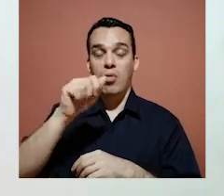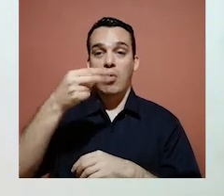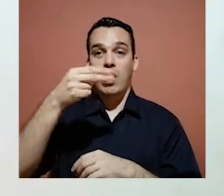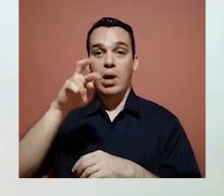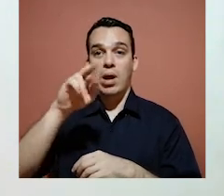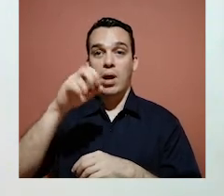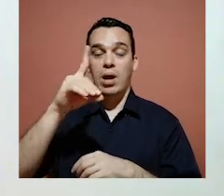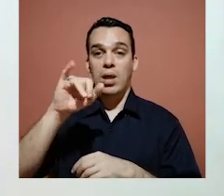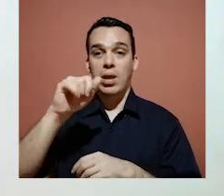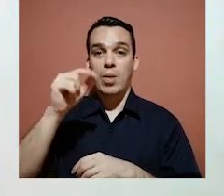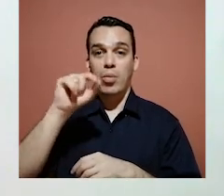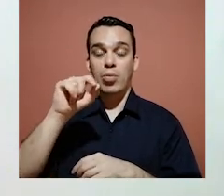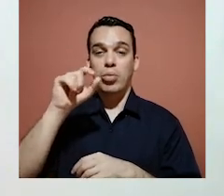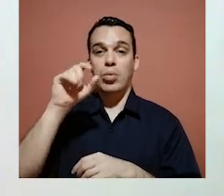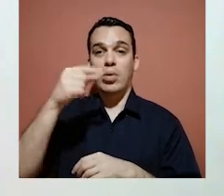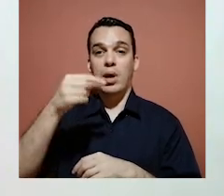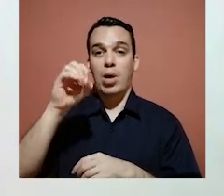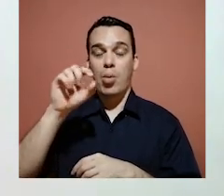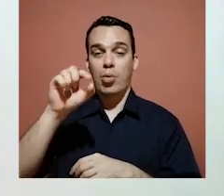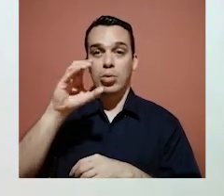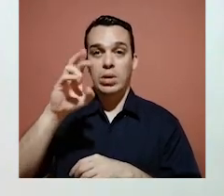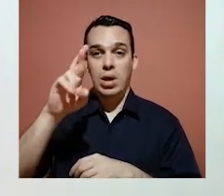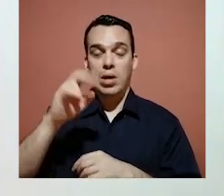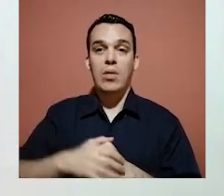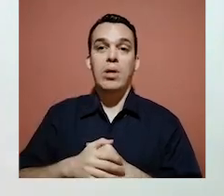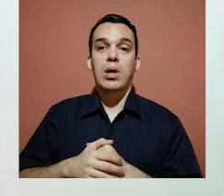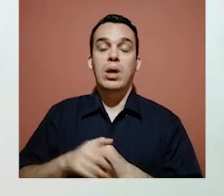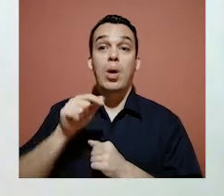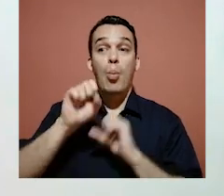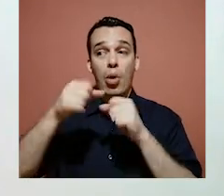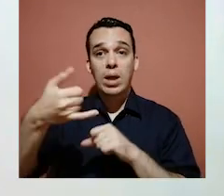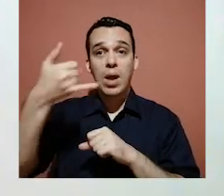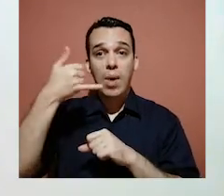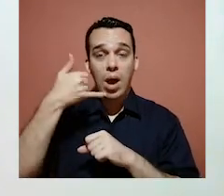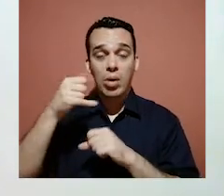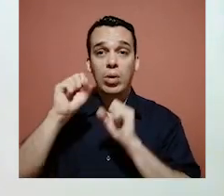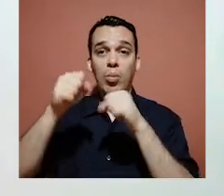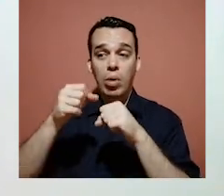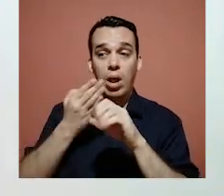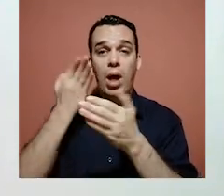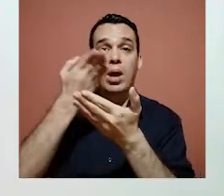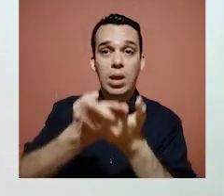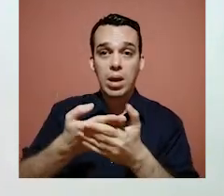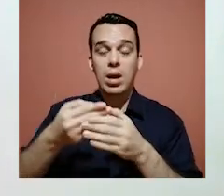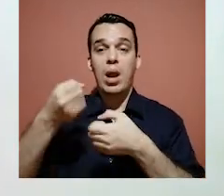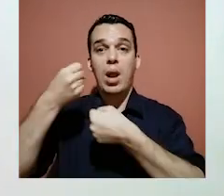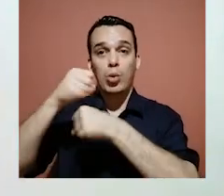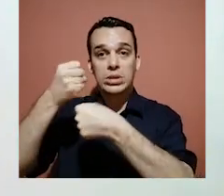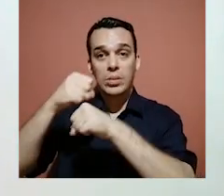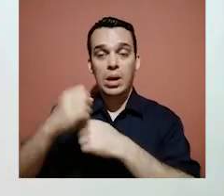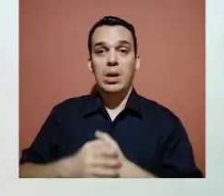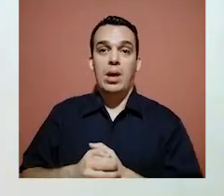.go.cr, que puedan llamarnos por teléfono, como lo mencioné antes, que puedan llegar a la municipalidad